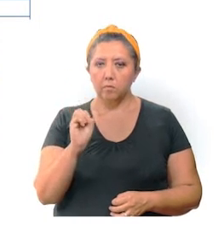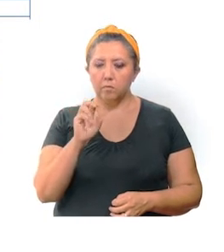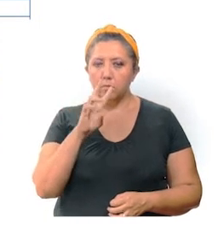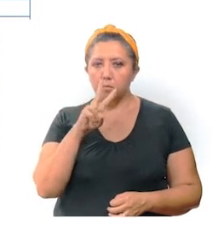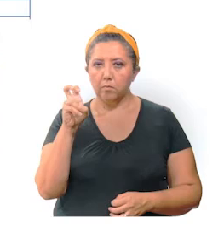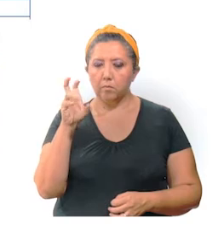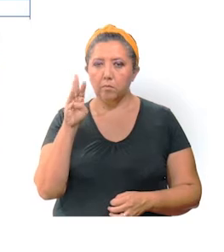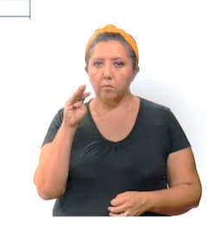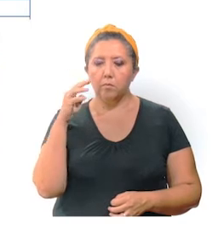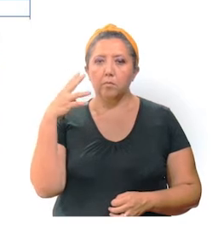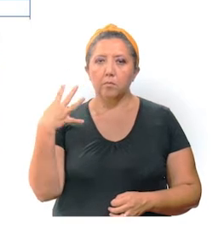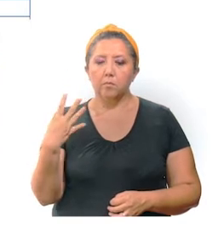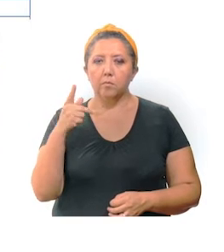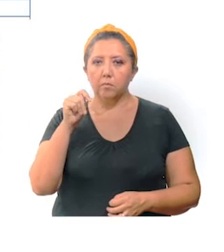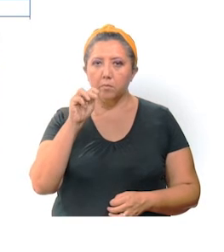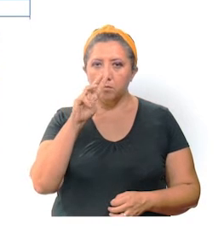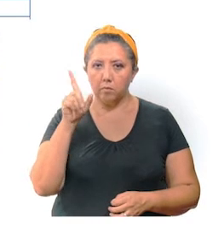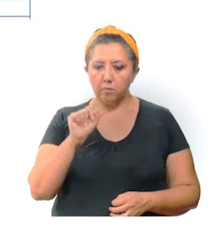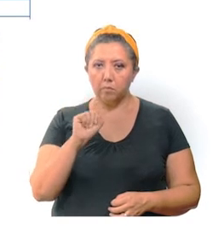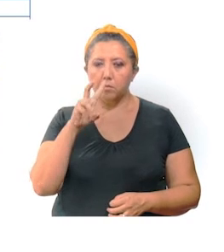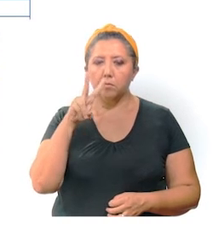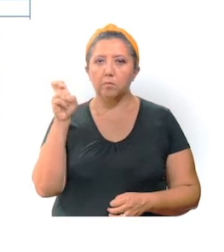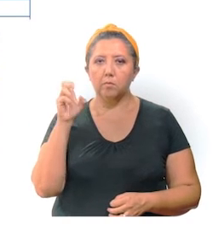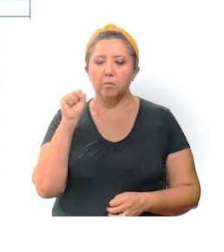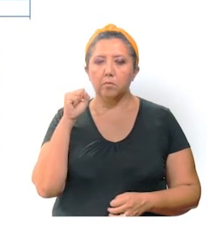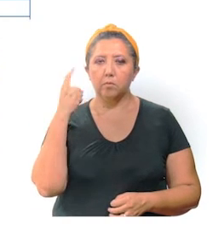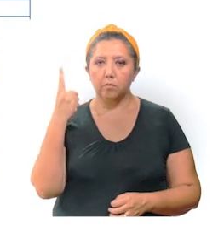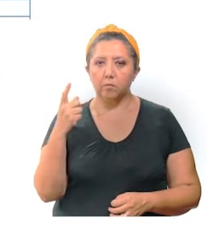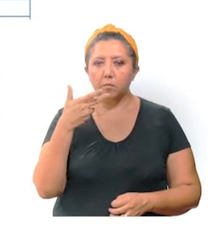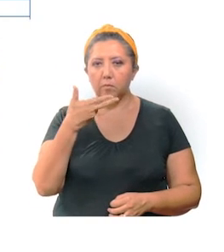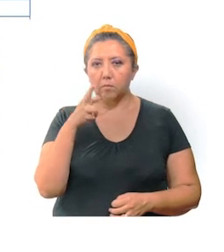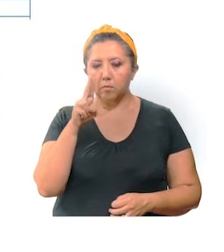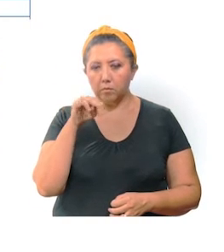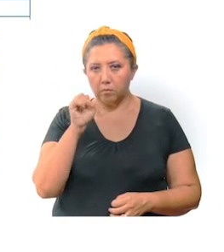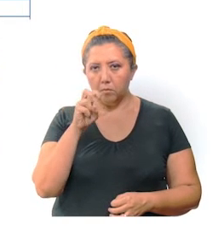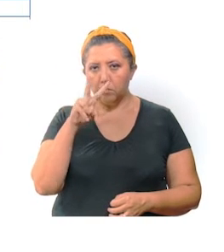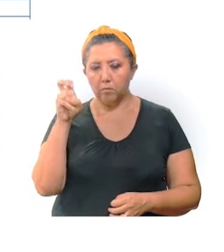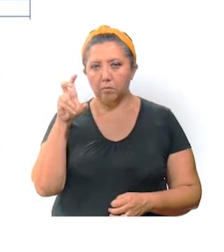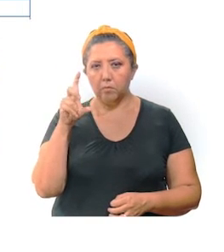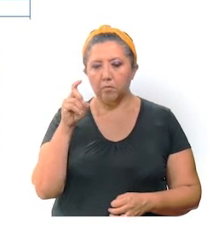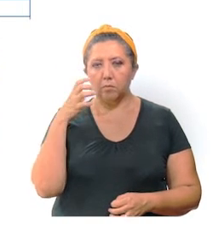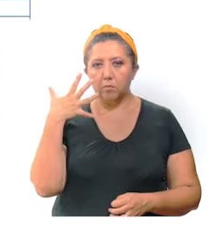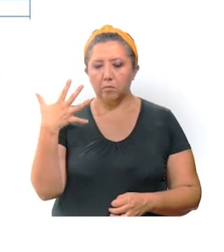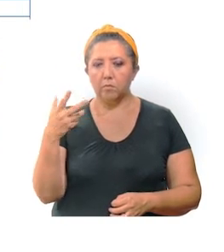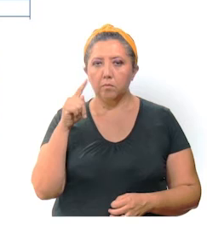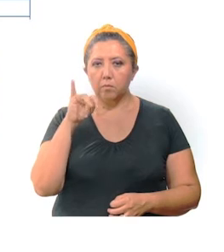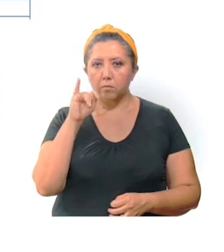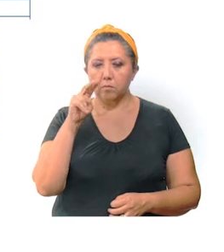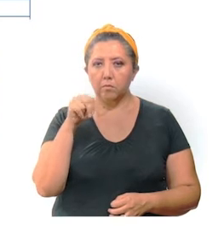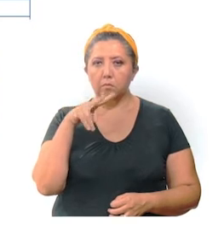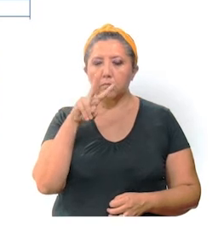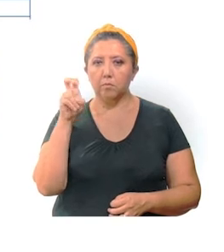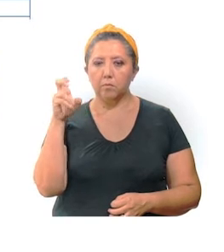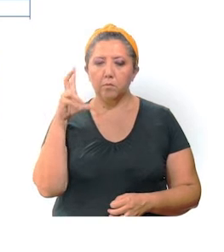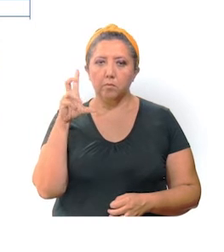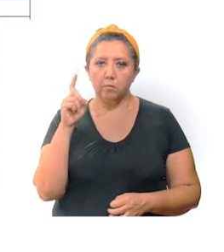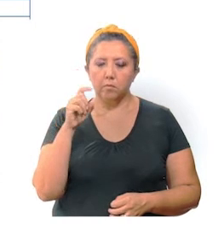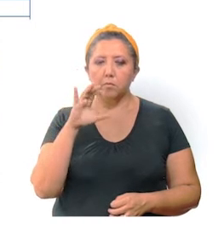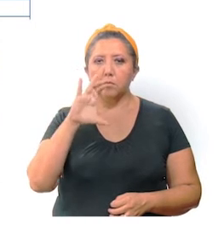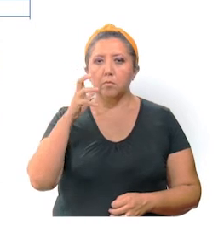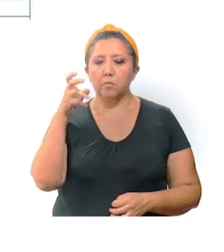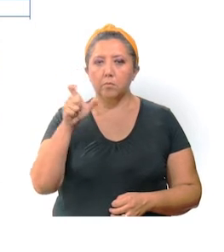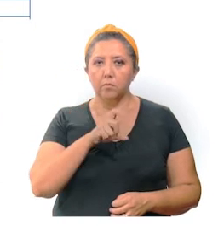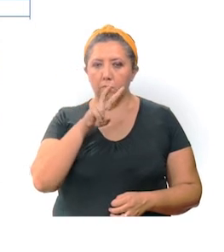294, Temozón 261, Junumá 235, Tinum 230, Chemash